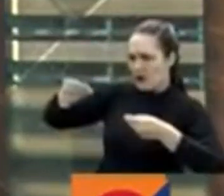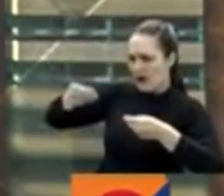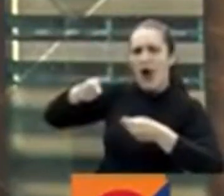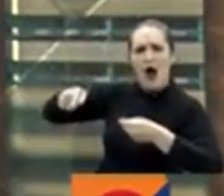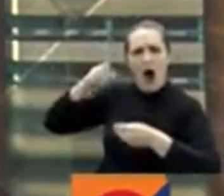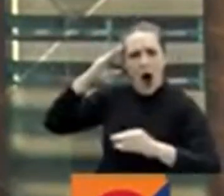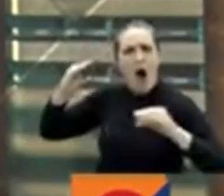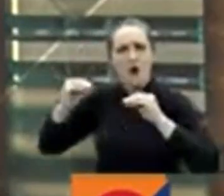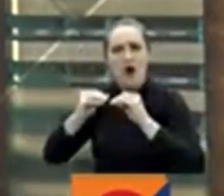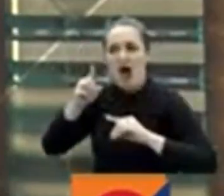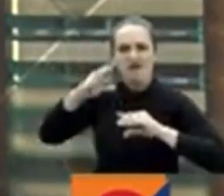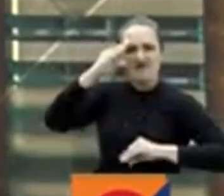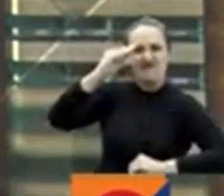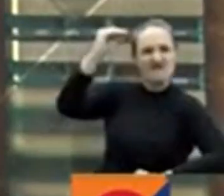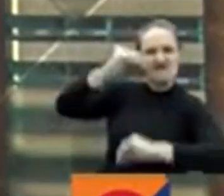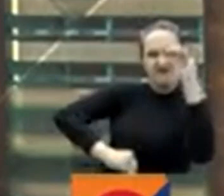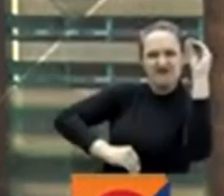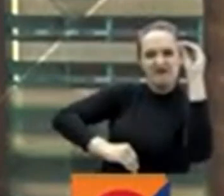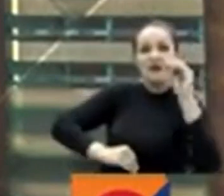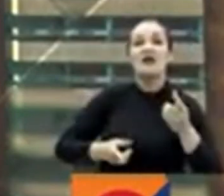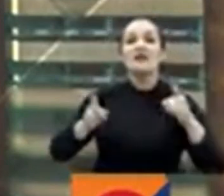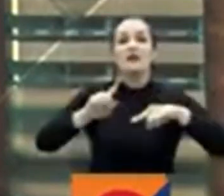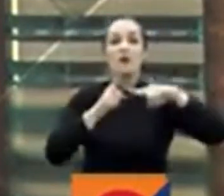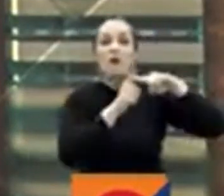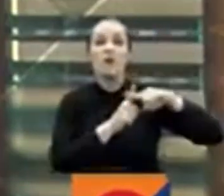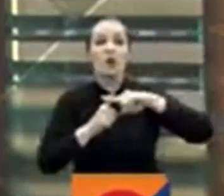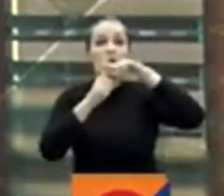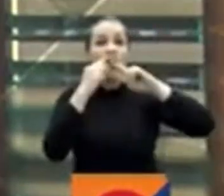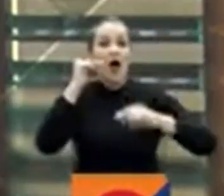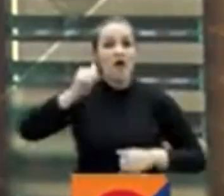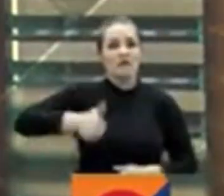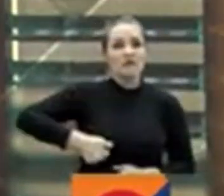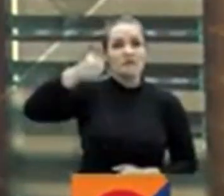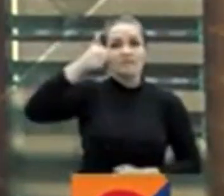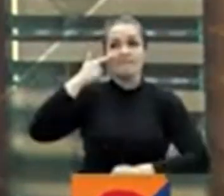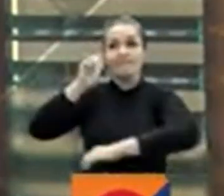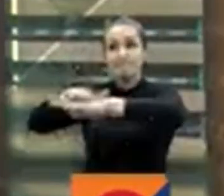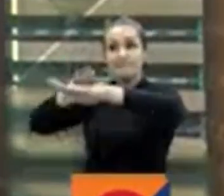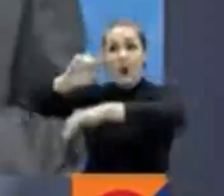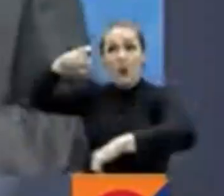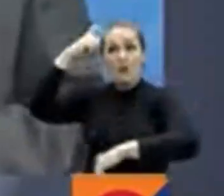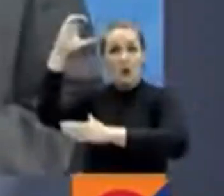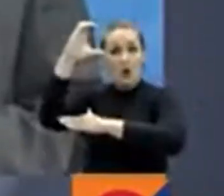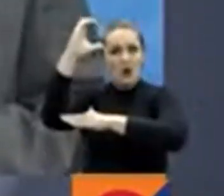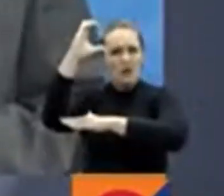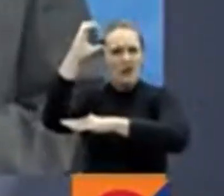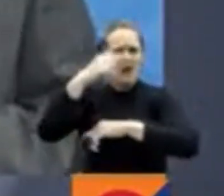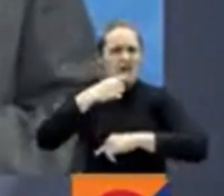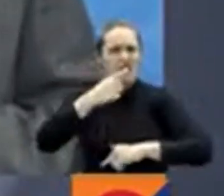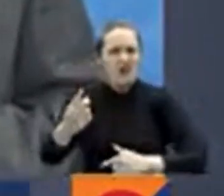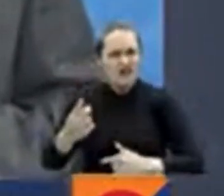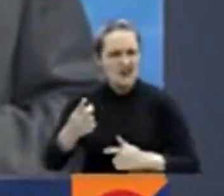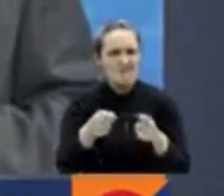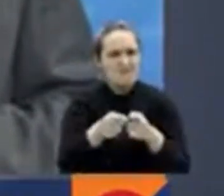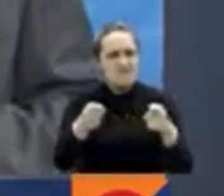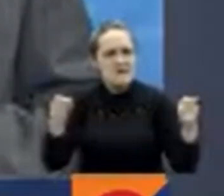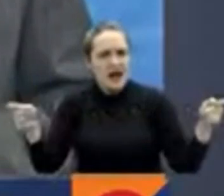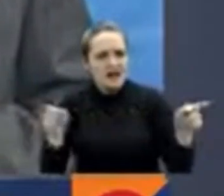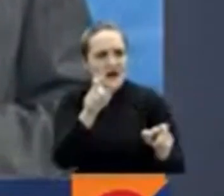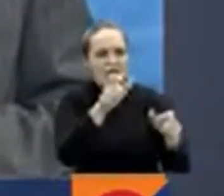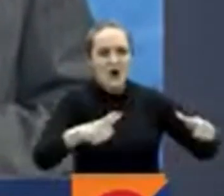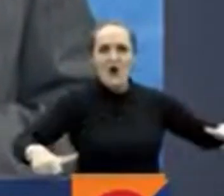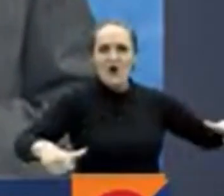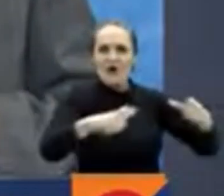iniciativa. También la Procuradora General de la Nación le hizo un llamado al Gobierno Nacional. Juan Carlos González, ¿qué han dicho los